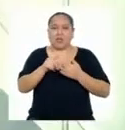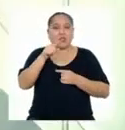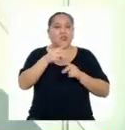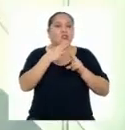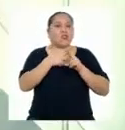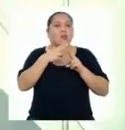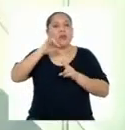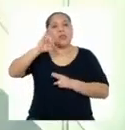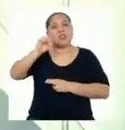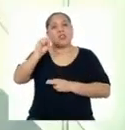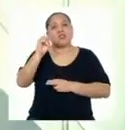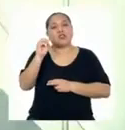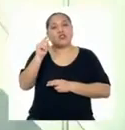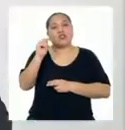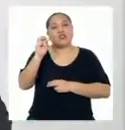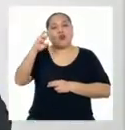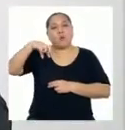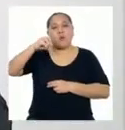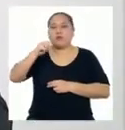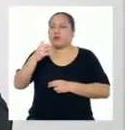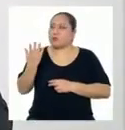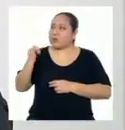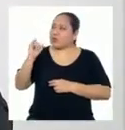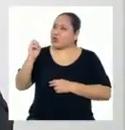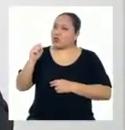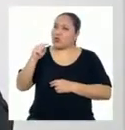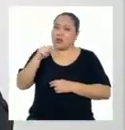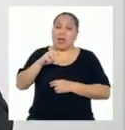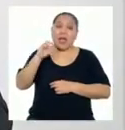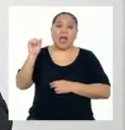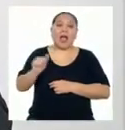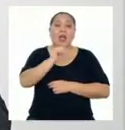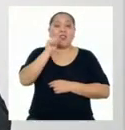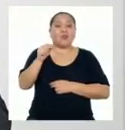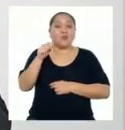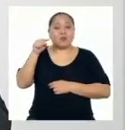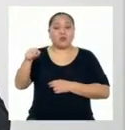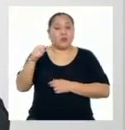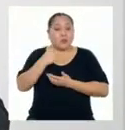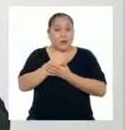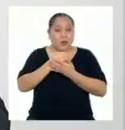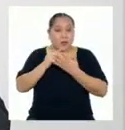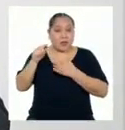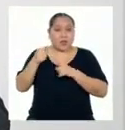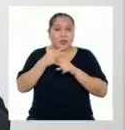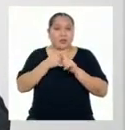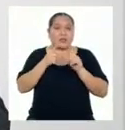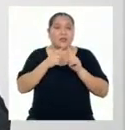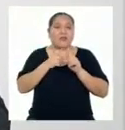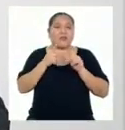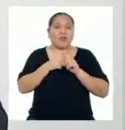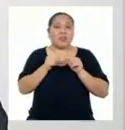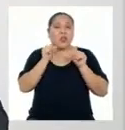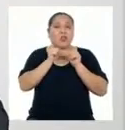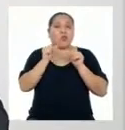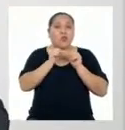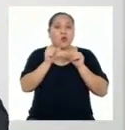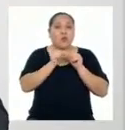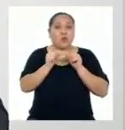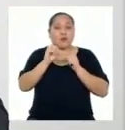son isótopos ¿Y qué son los isótopos? Los átomos del mismo elemento que tienen diferentes números de neutrones se